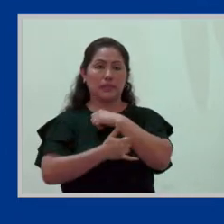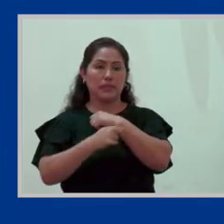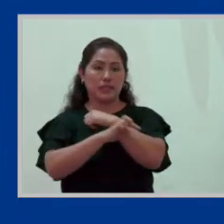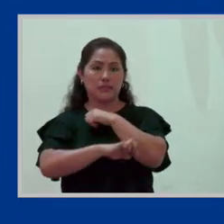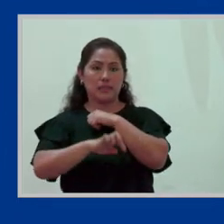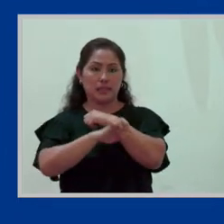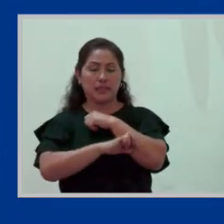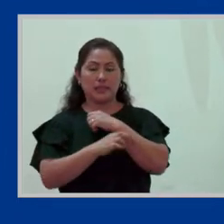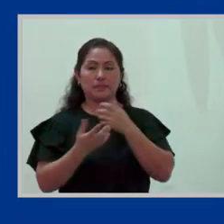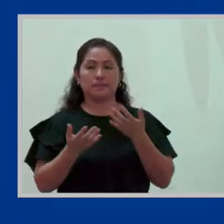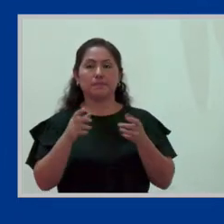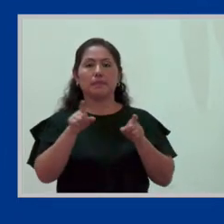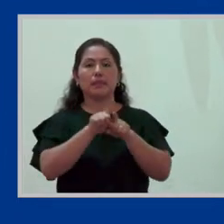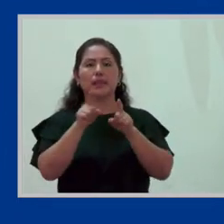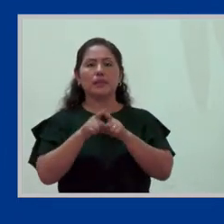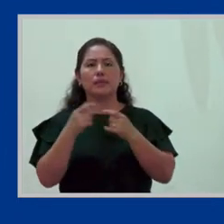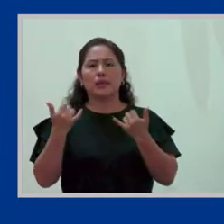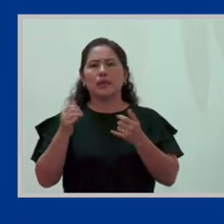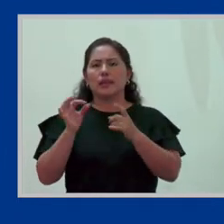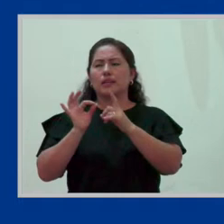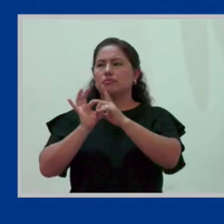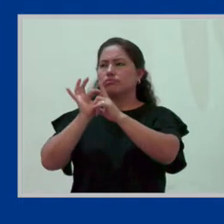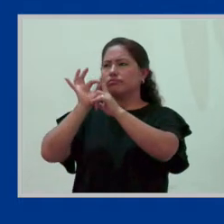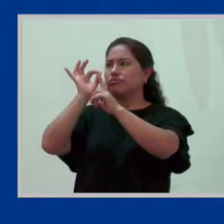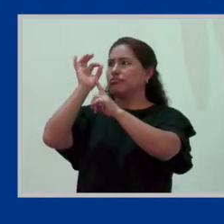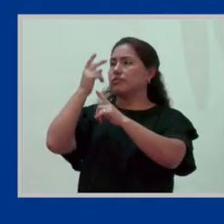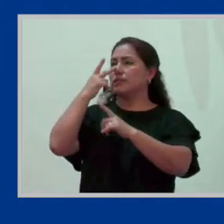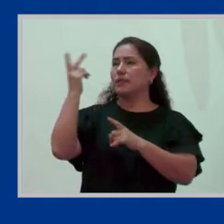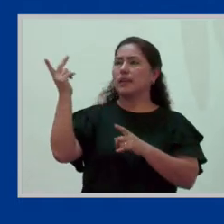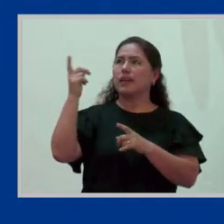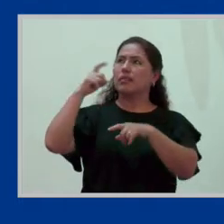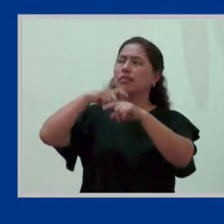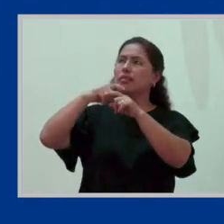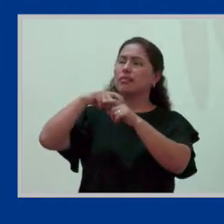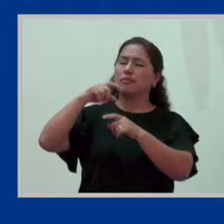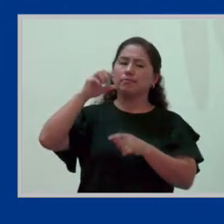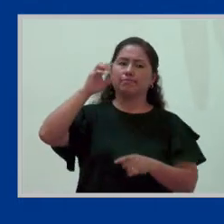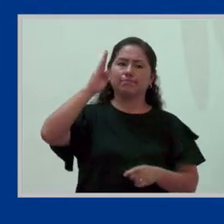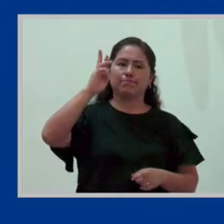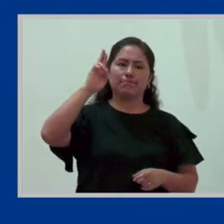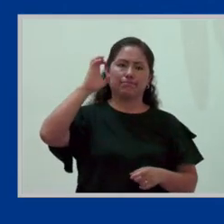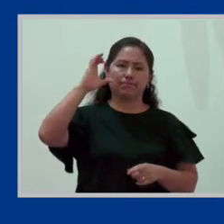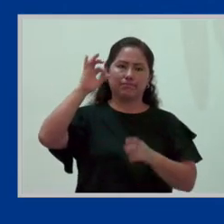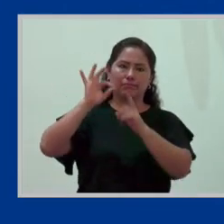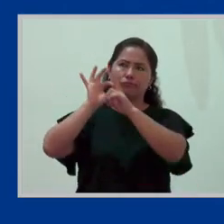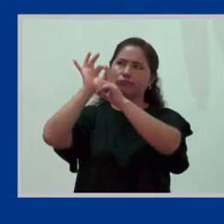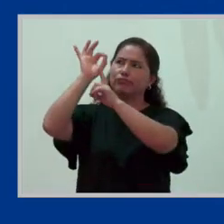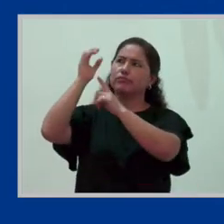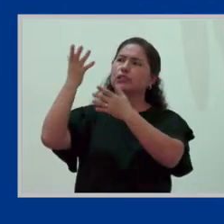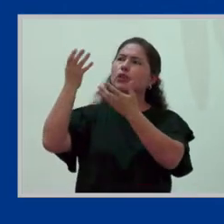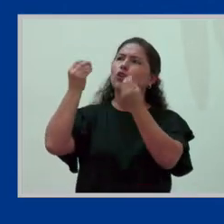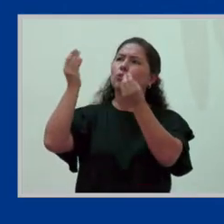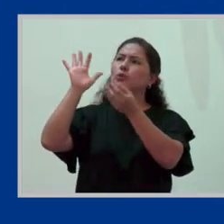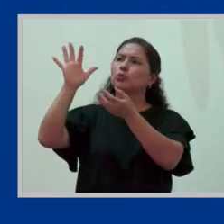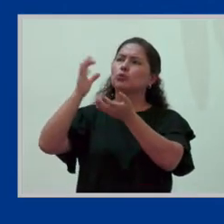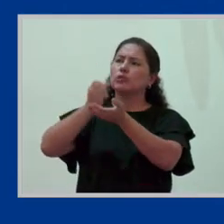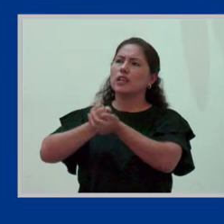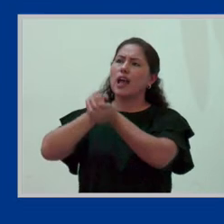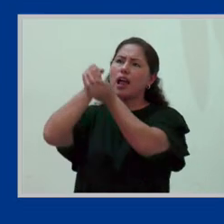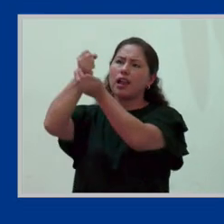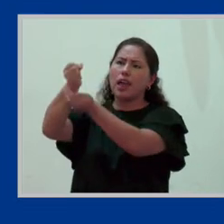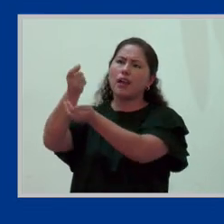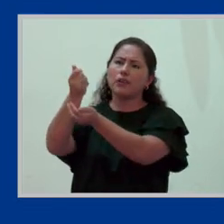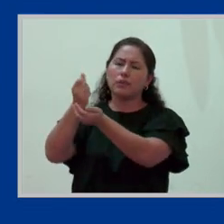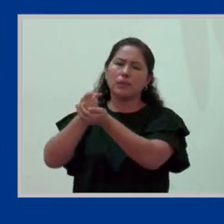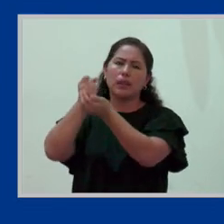También está la brecha salarial, que como les comentaba, persiste. Nuevamente, en la pandemia hubo